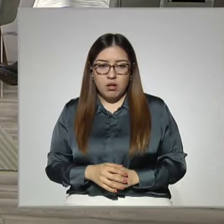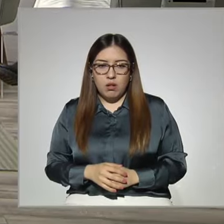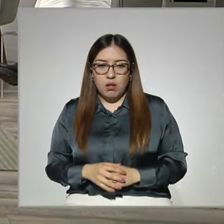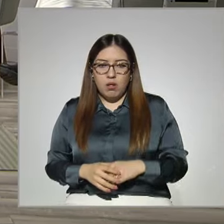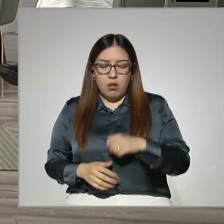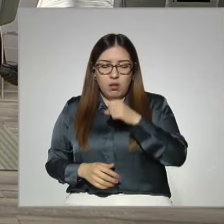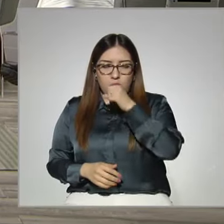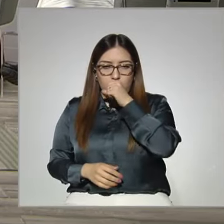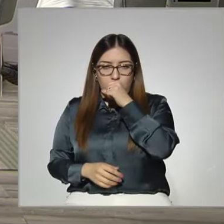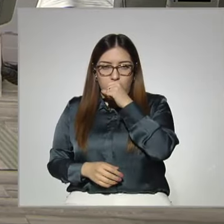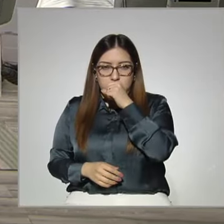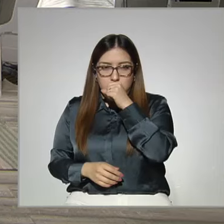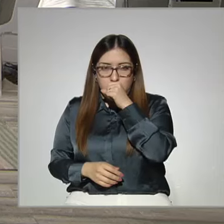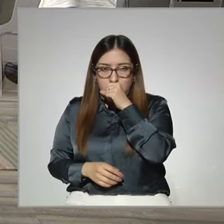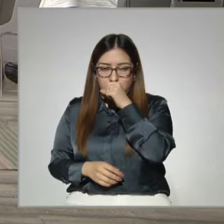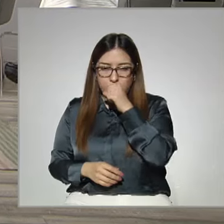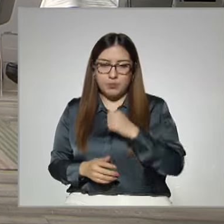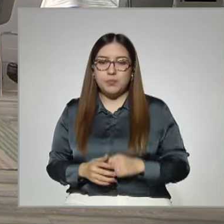se da ese apoyo.